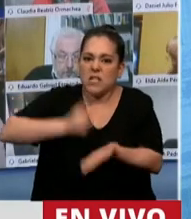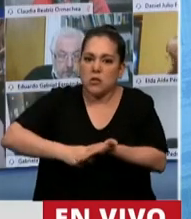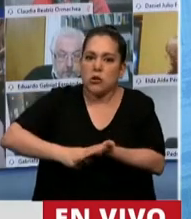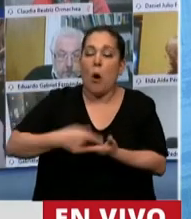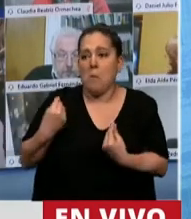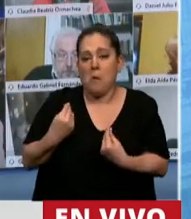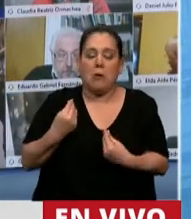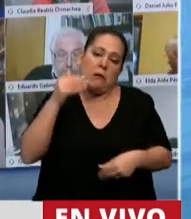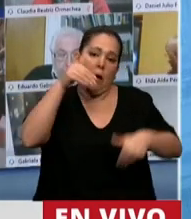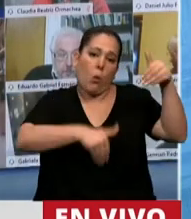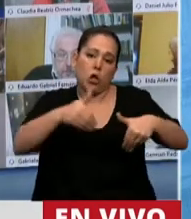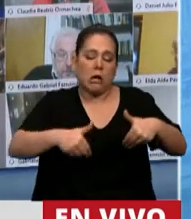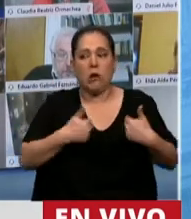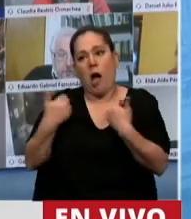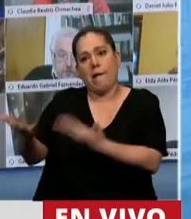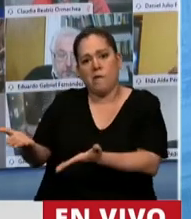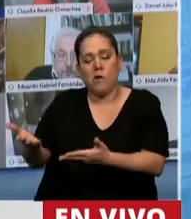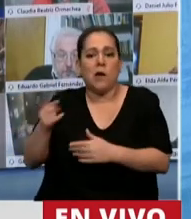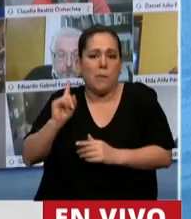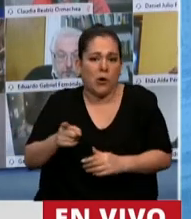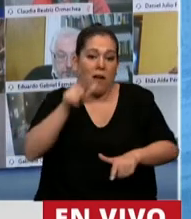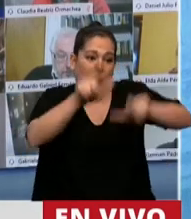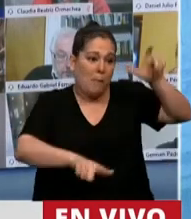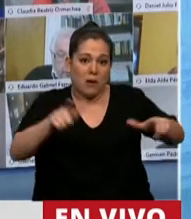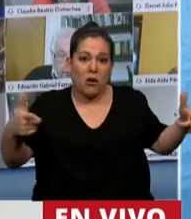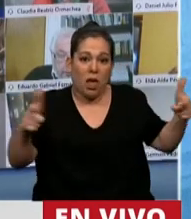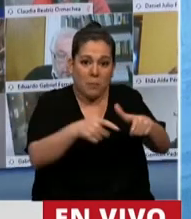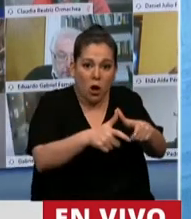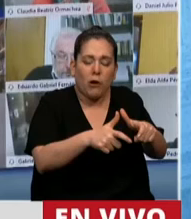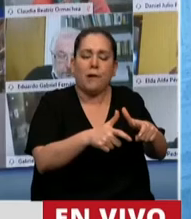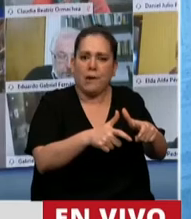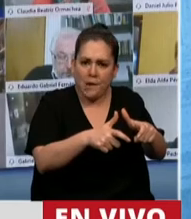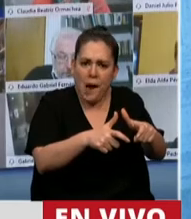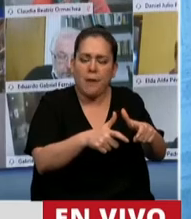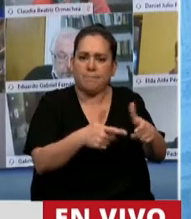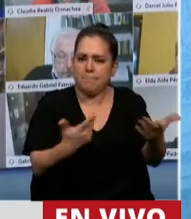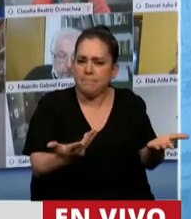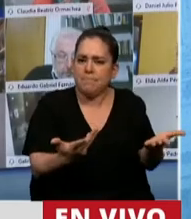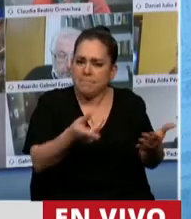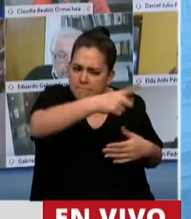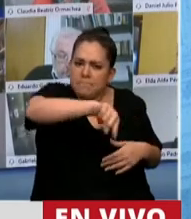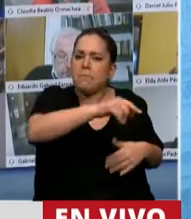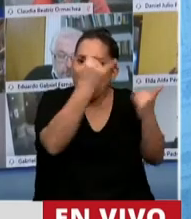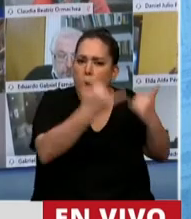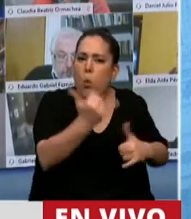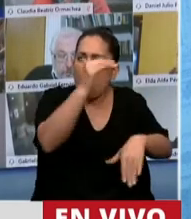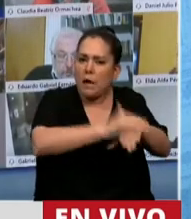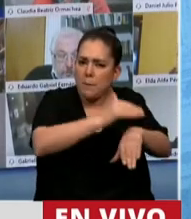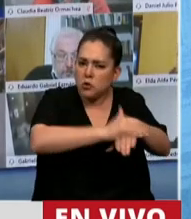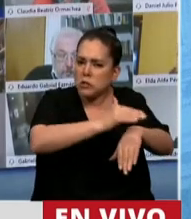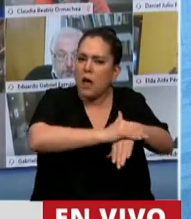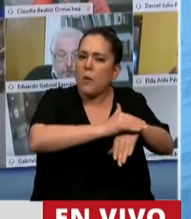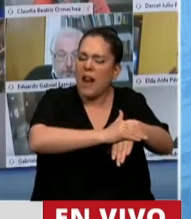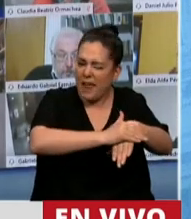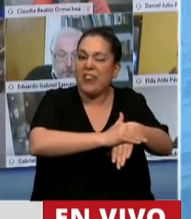el pueblo lo votó y porque las minorías y las oposiciones tuvieron la responsabilidad de,